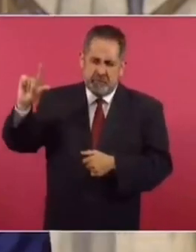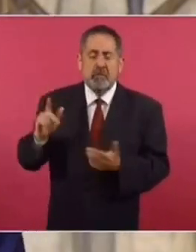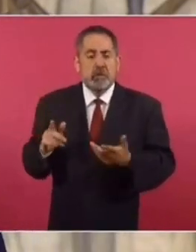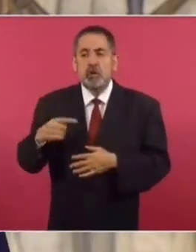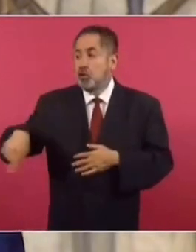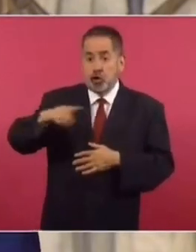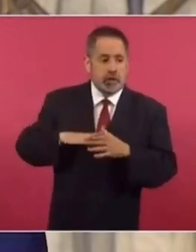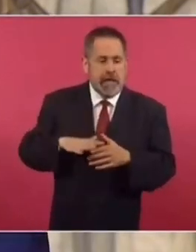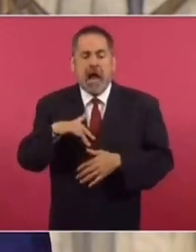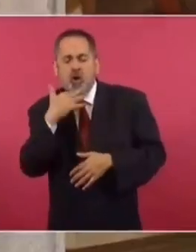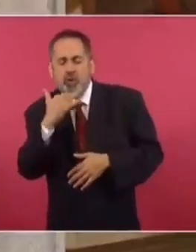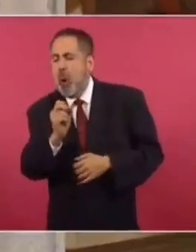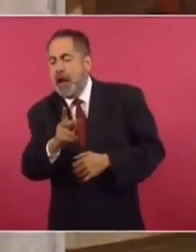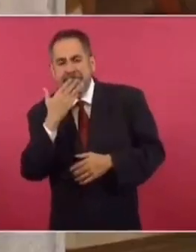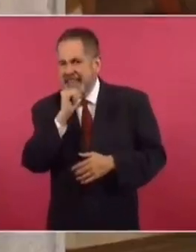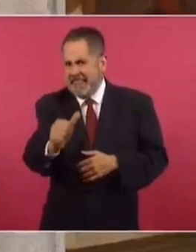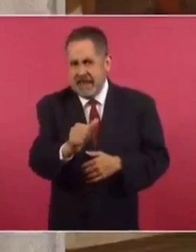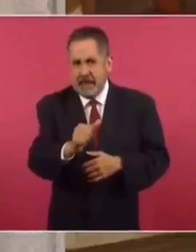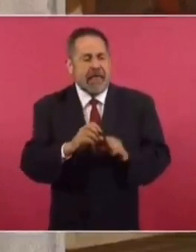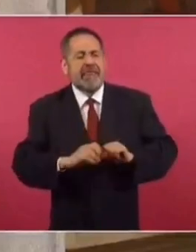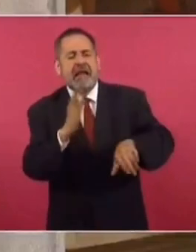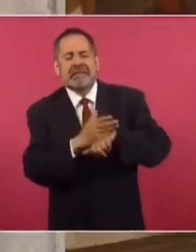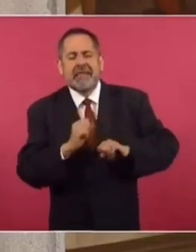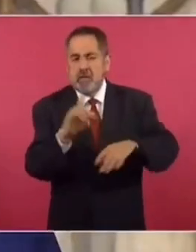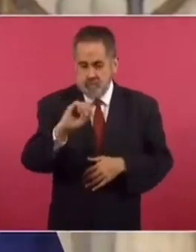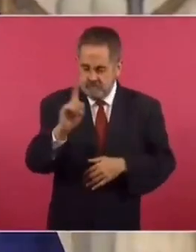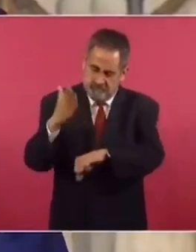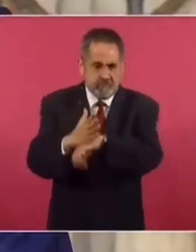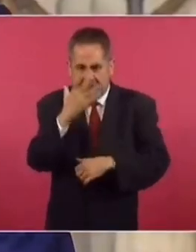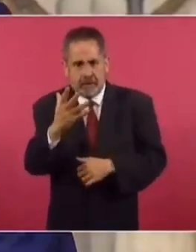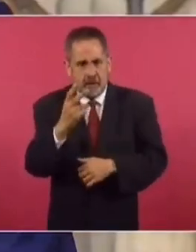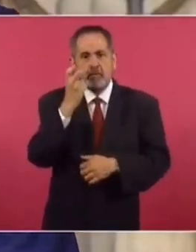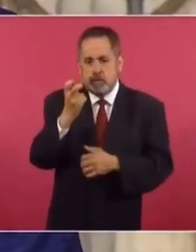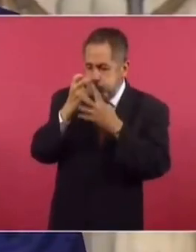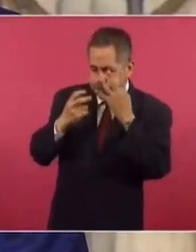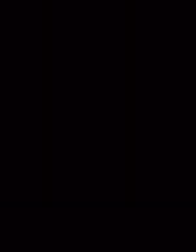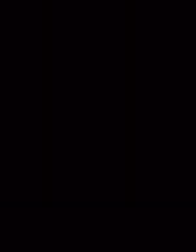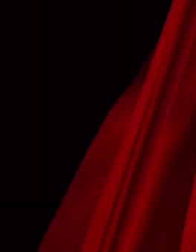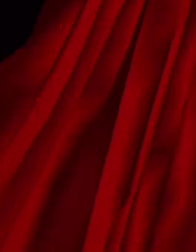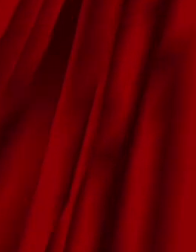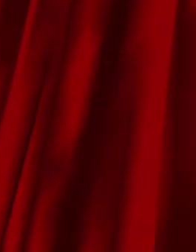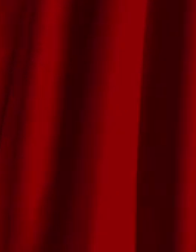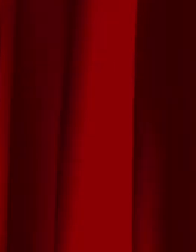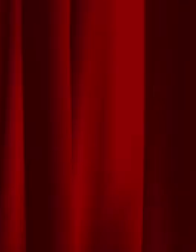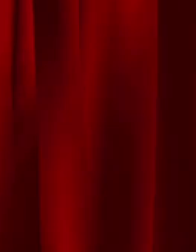permitir ni la corrupción ni la impunidad. Todo esto nos está dando buenos resultados.